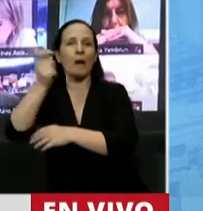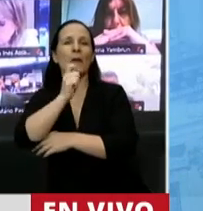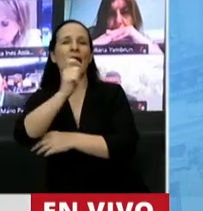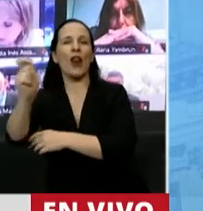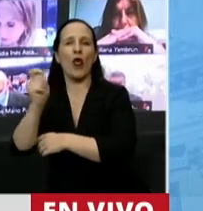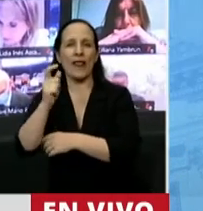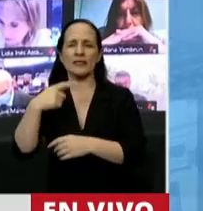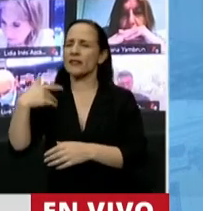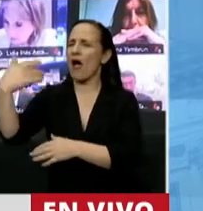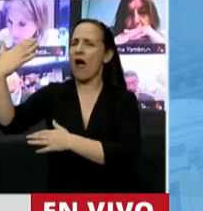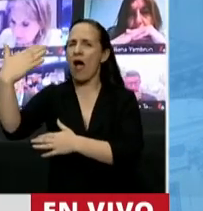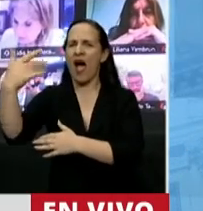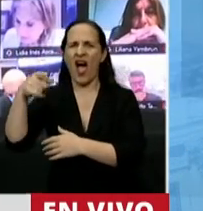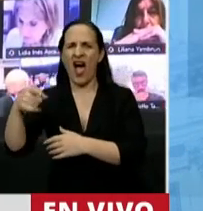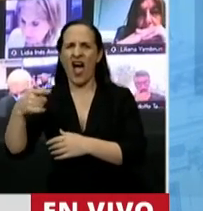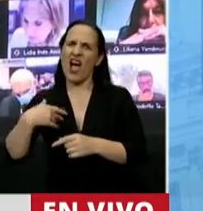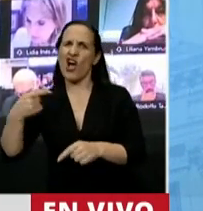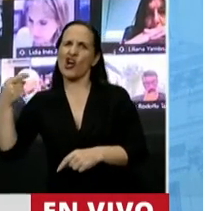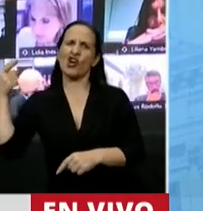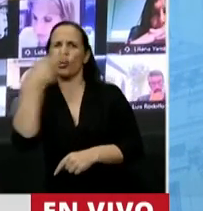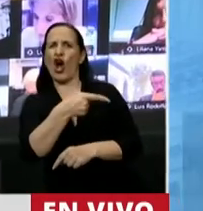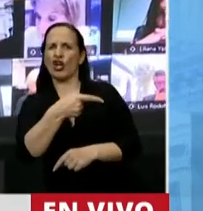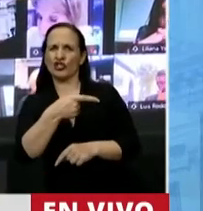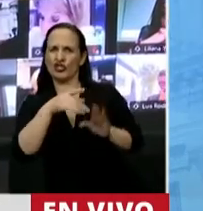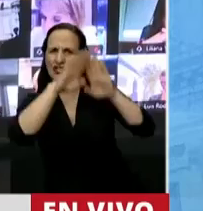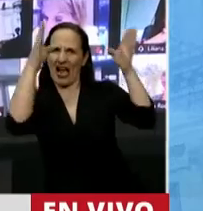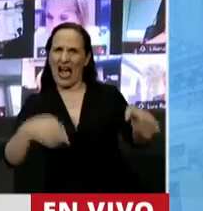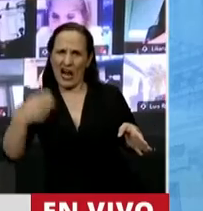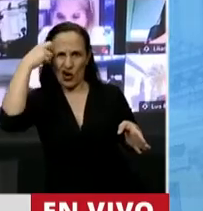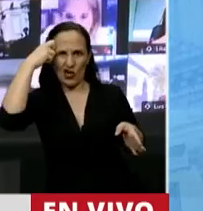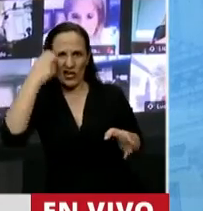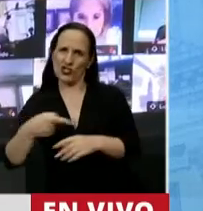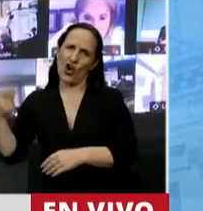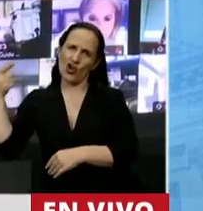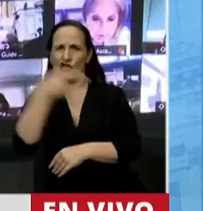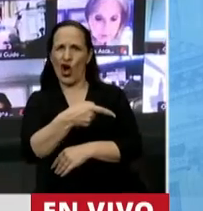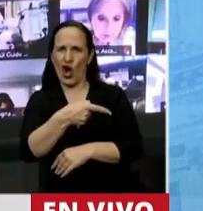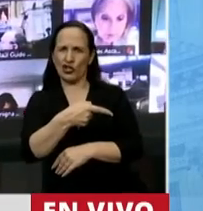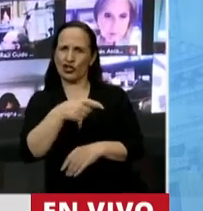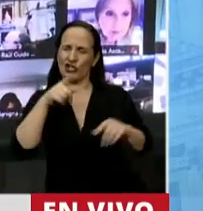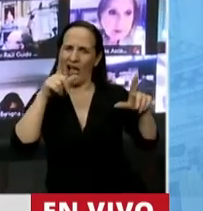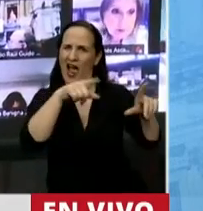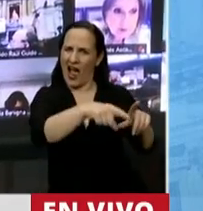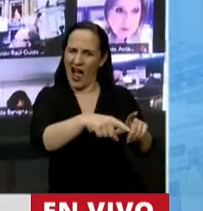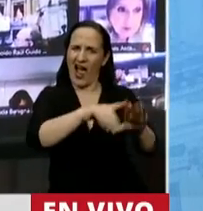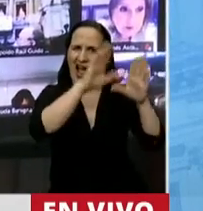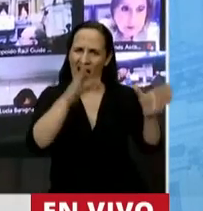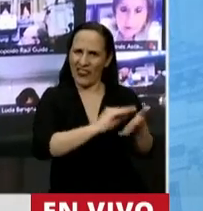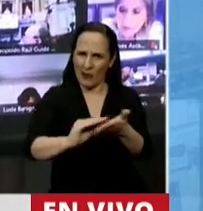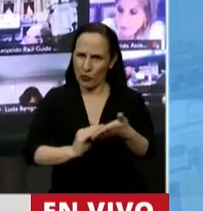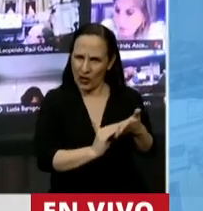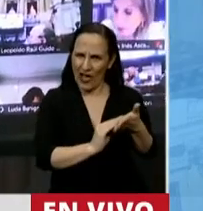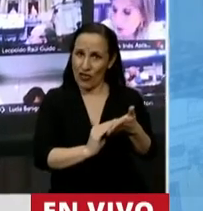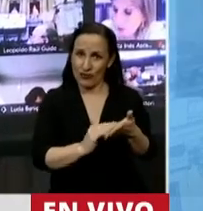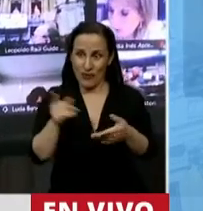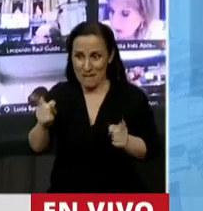prensa y no hacemos más que hablar en contra del Congreso y de esta Cámara de Diputados. Y me parece que ahí no estamos a nosotros